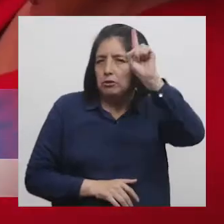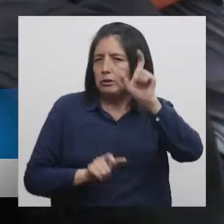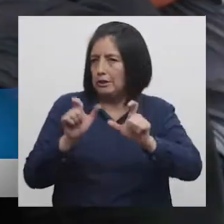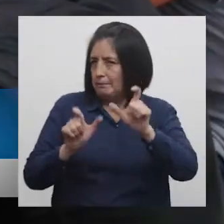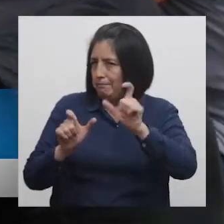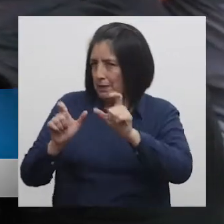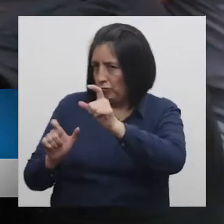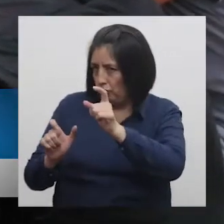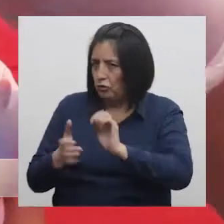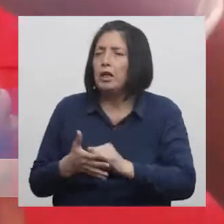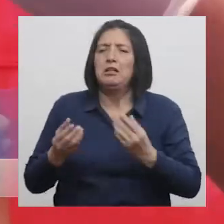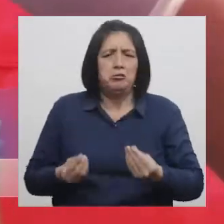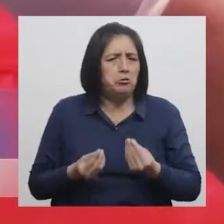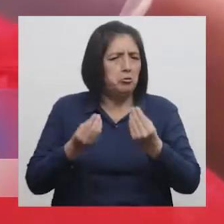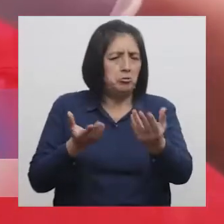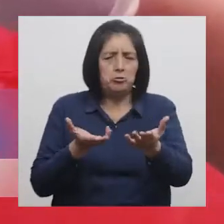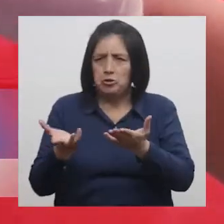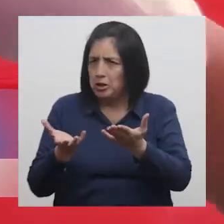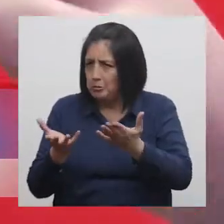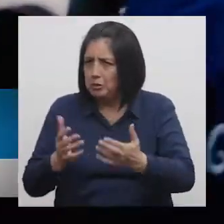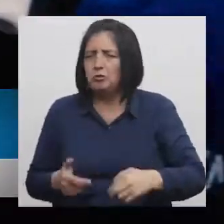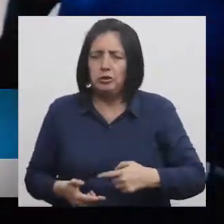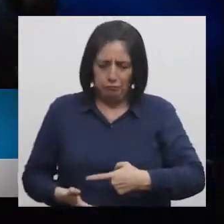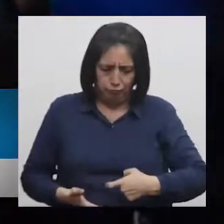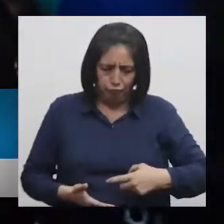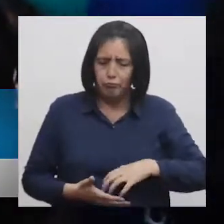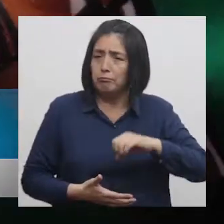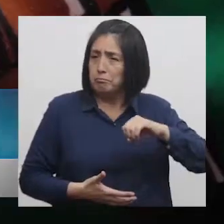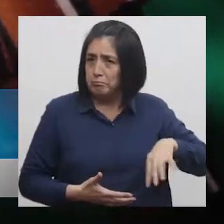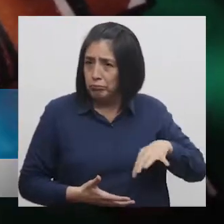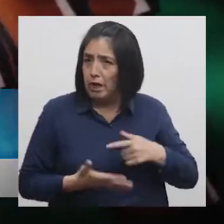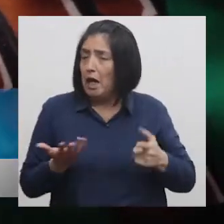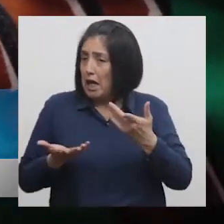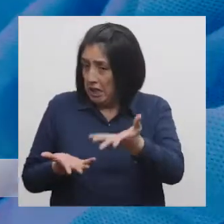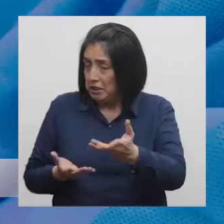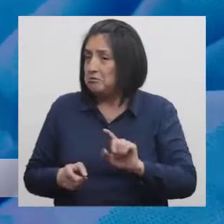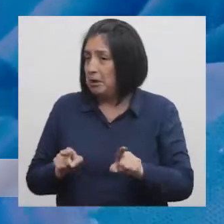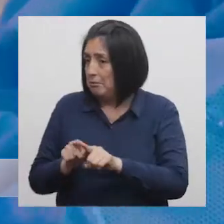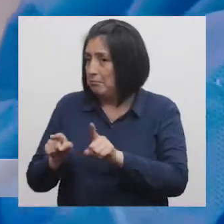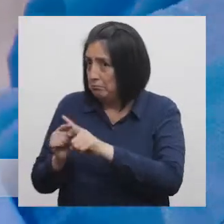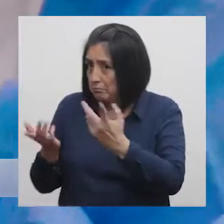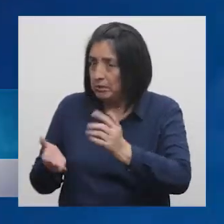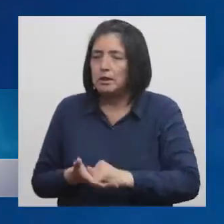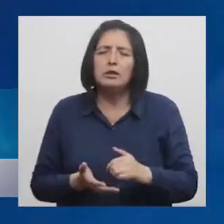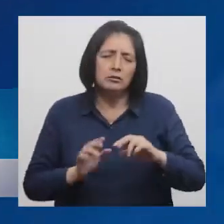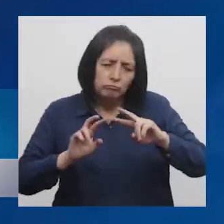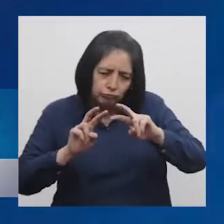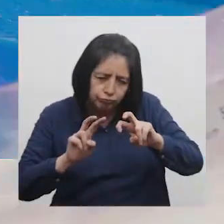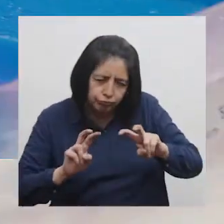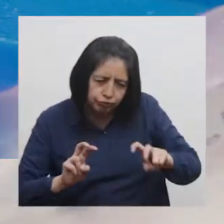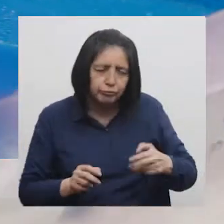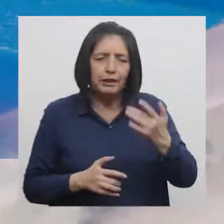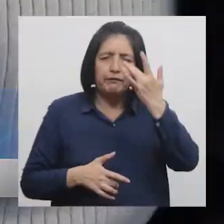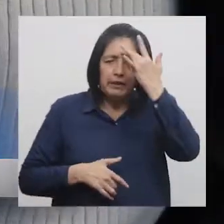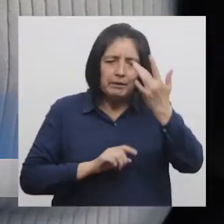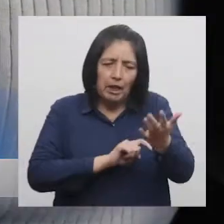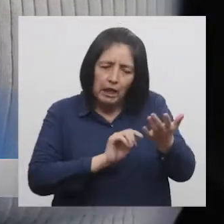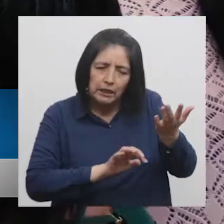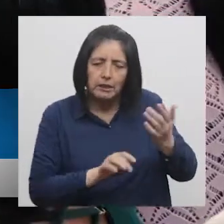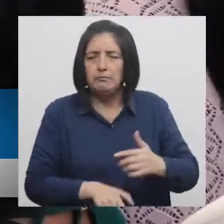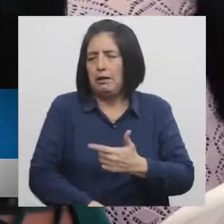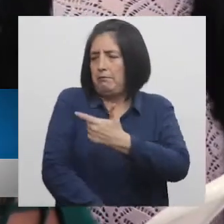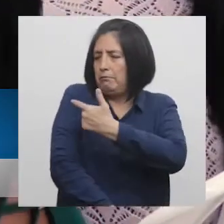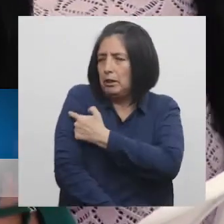a las que se les brindó los servicios de desparasitación Durante la jornada también se realizó descarte de anemia, vacunación,